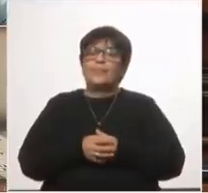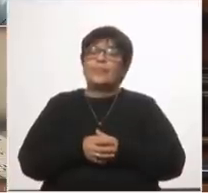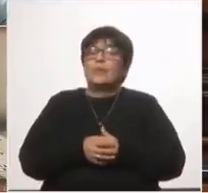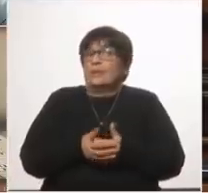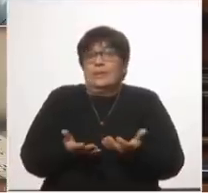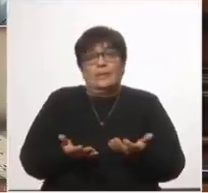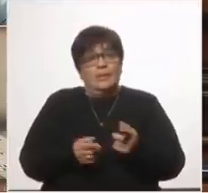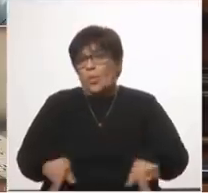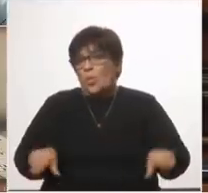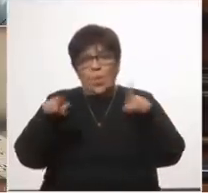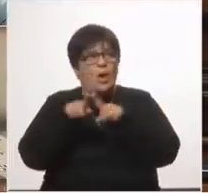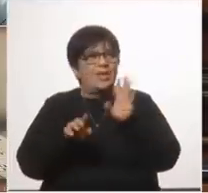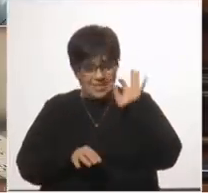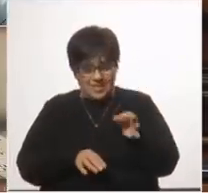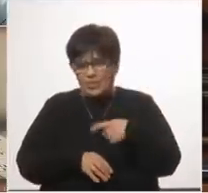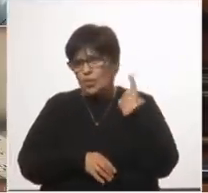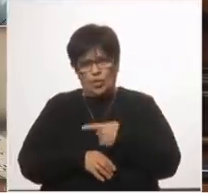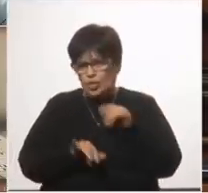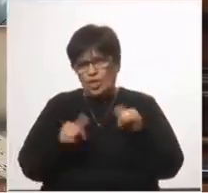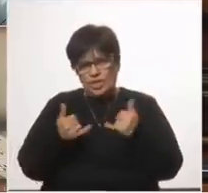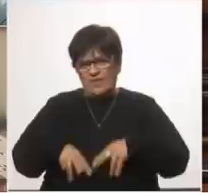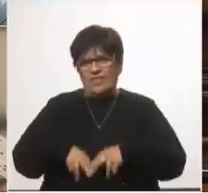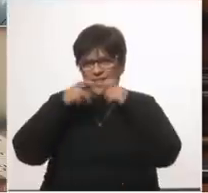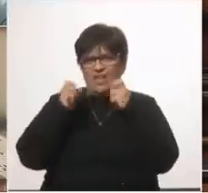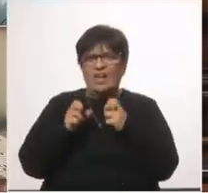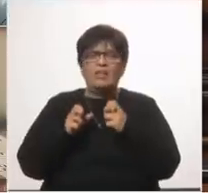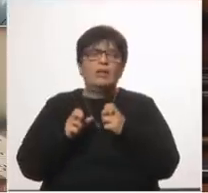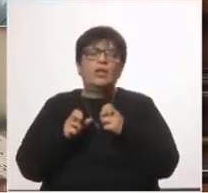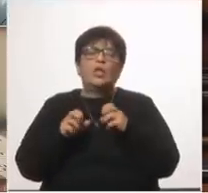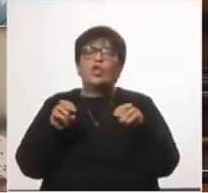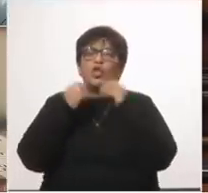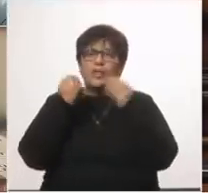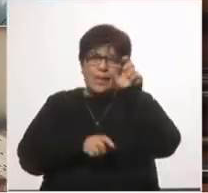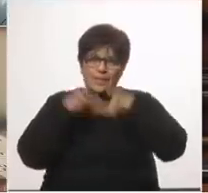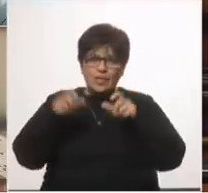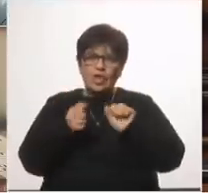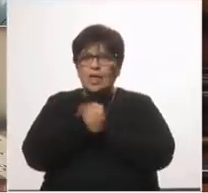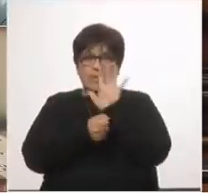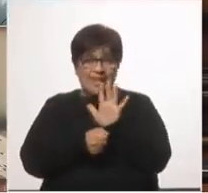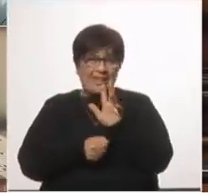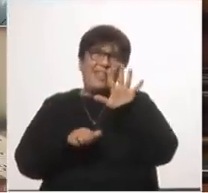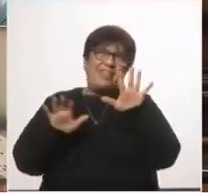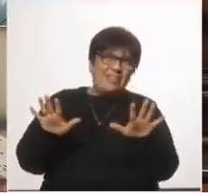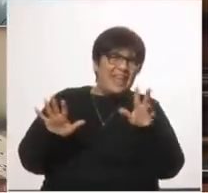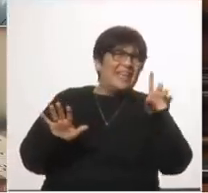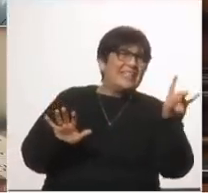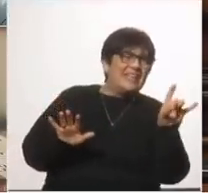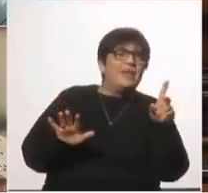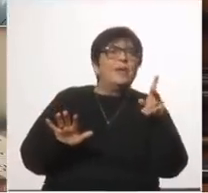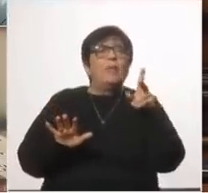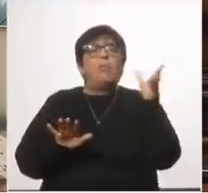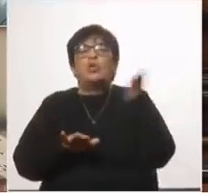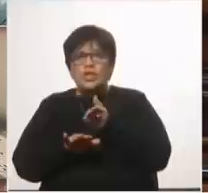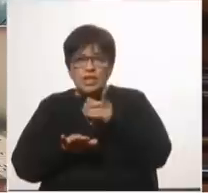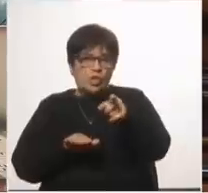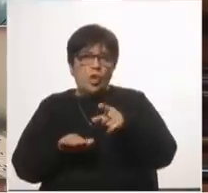pero todos sabemos que en el mundo ya está estudiado esto entre 10 y 20% de los infectados COVID quedan con secuelas y el 10 del 10 o